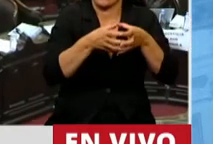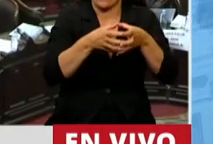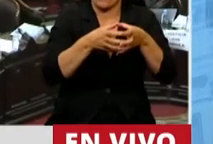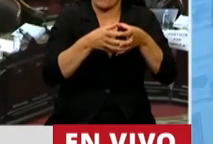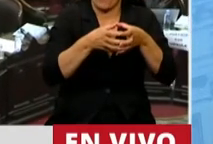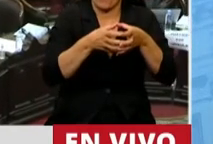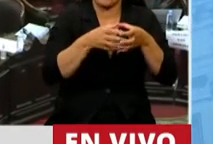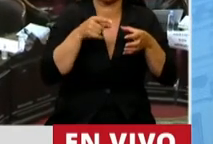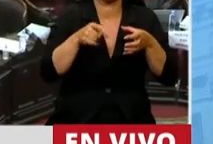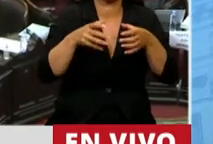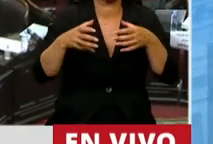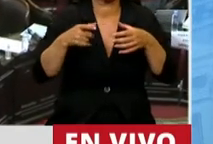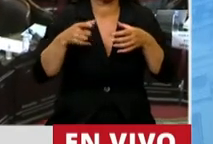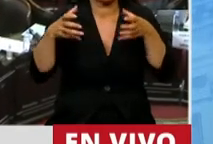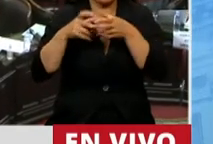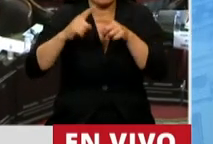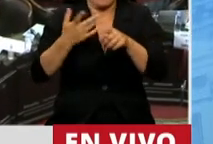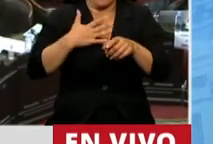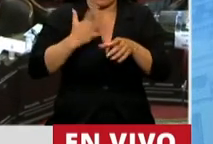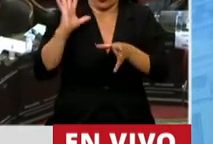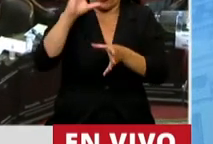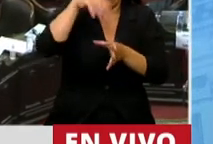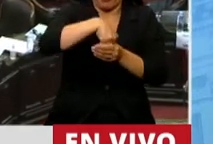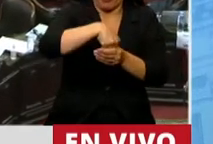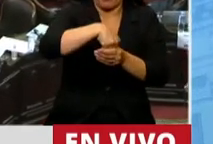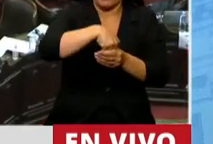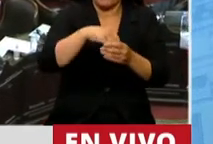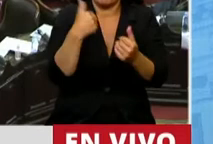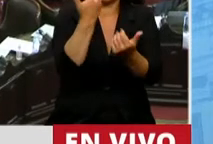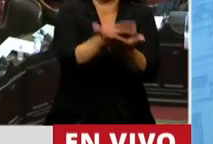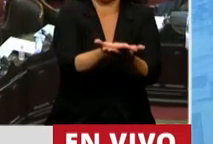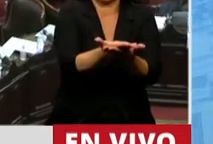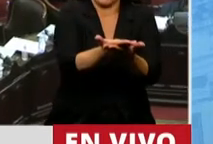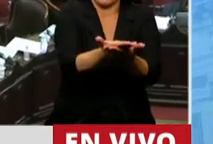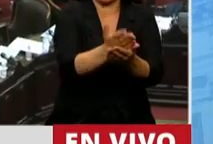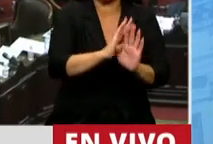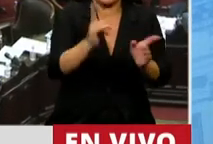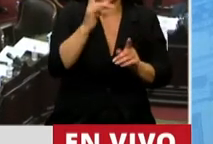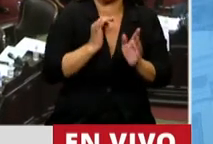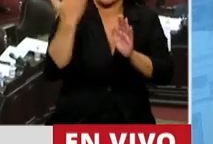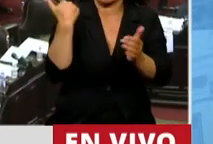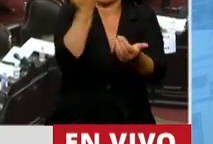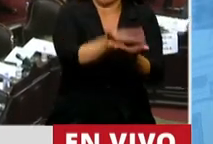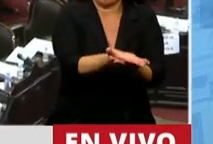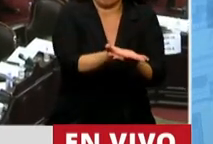este Interbloque, el que formo parte, hemos presentado hace ya hace un año.